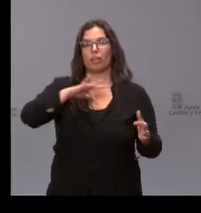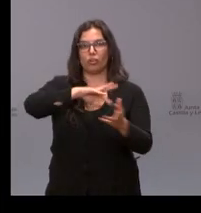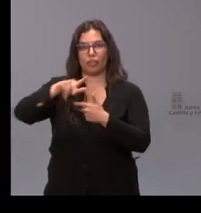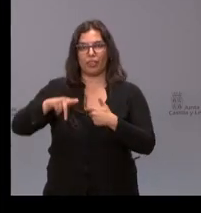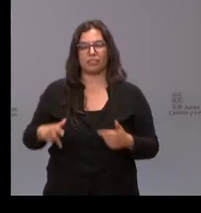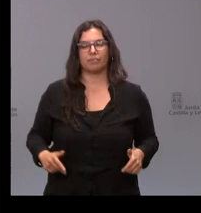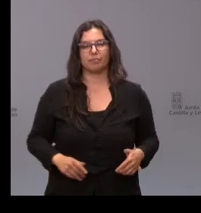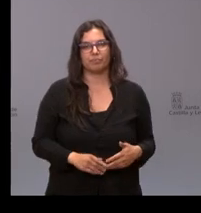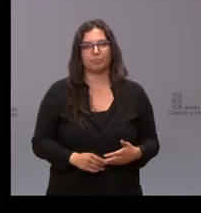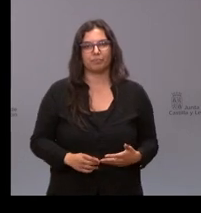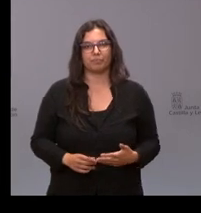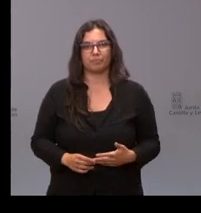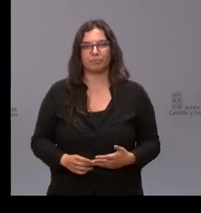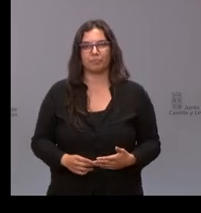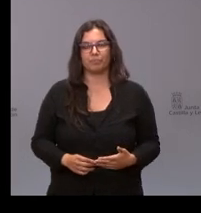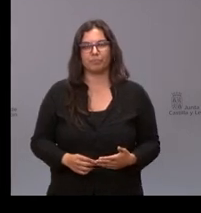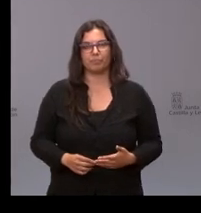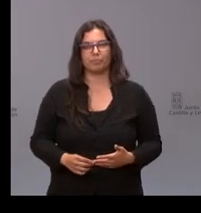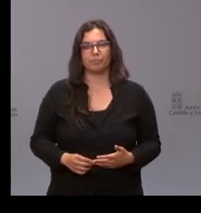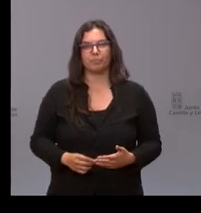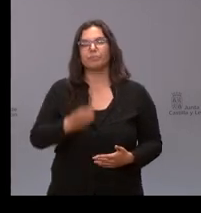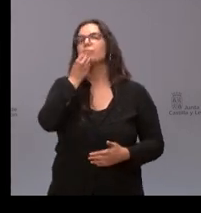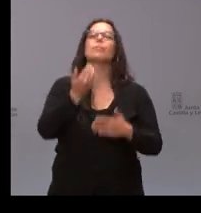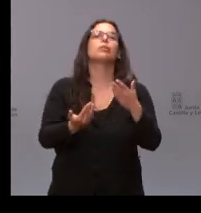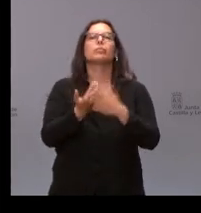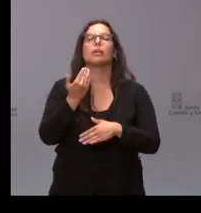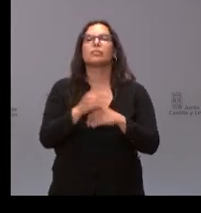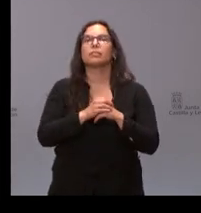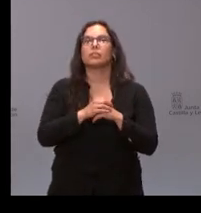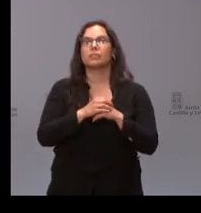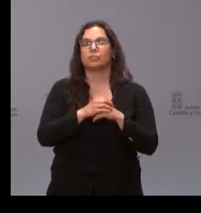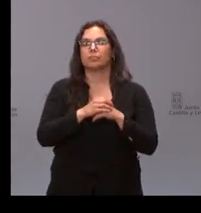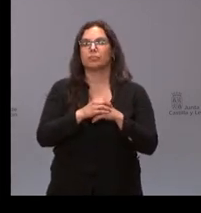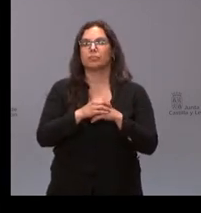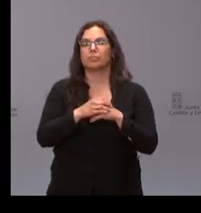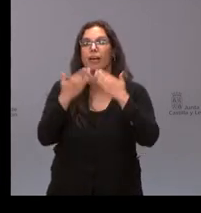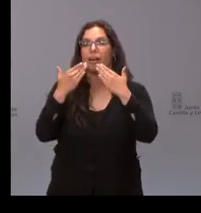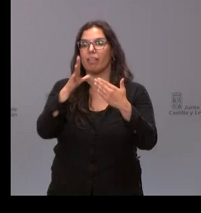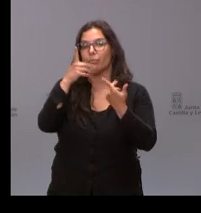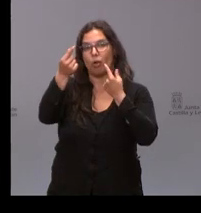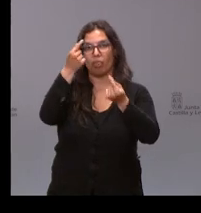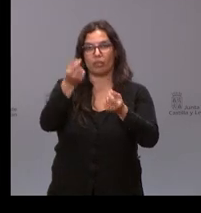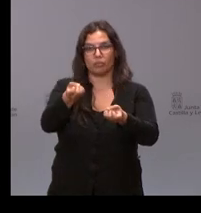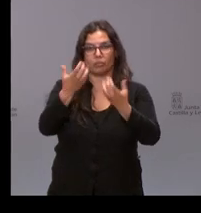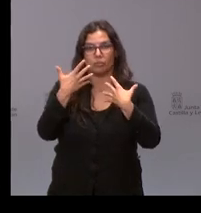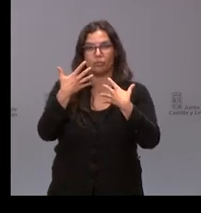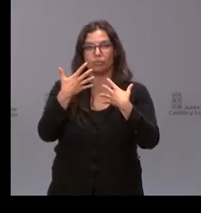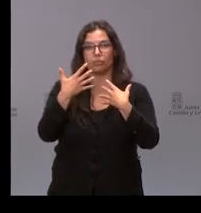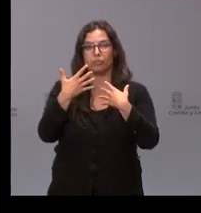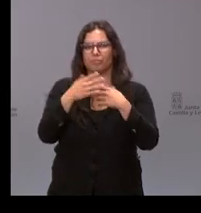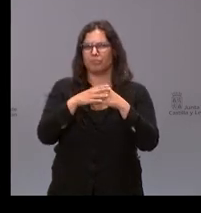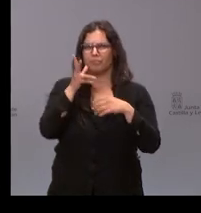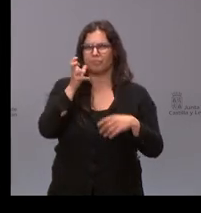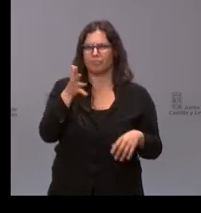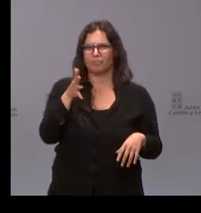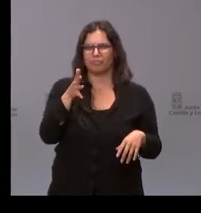García adelante buenos días Buenos días Bueno, primero dar las gracias por estos datos de suceso terrible que hemos tenido